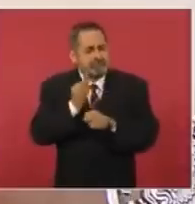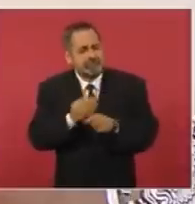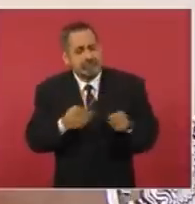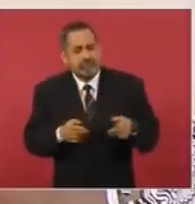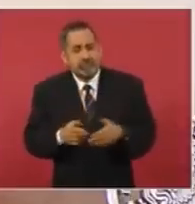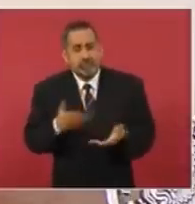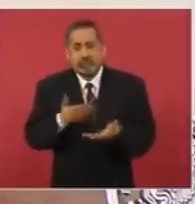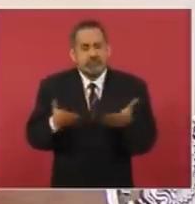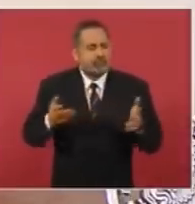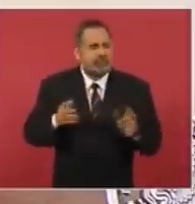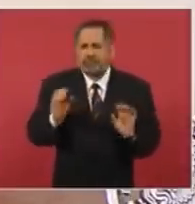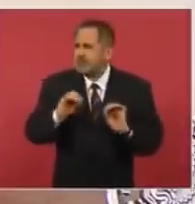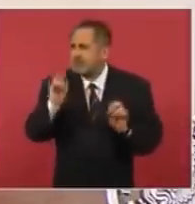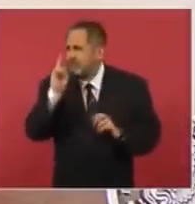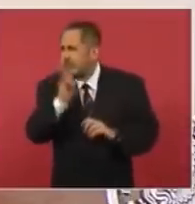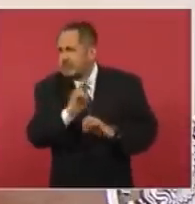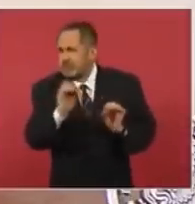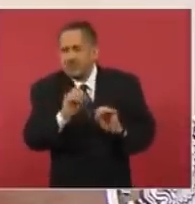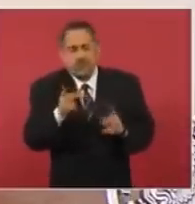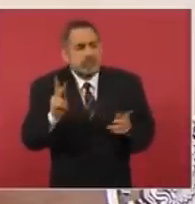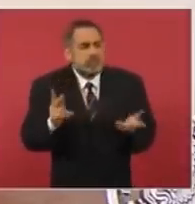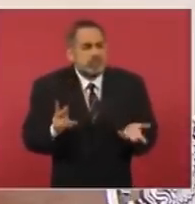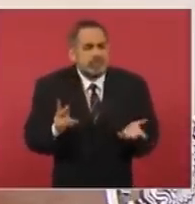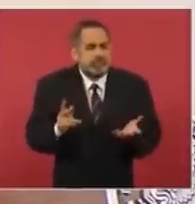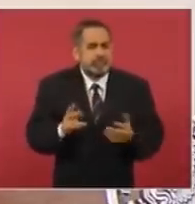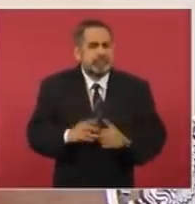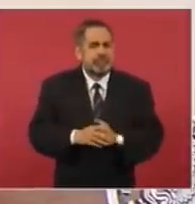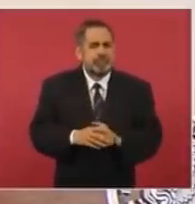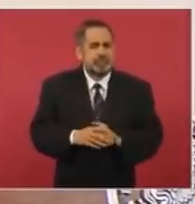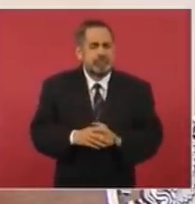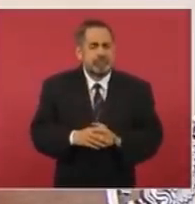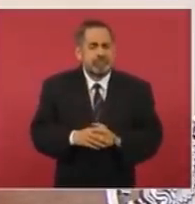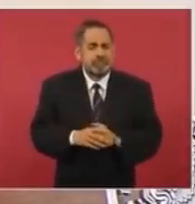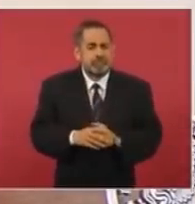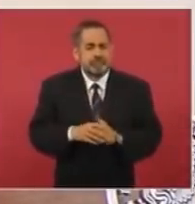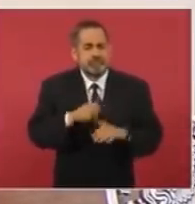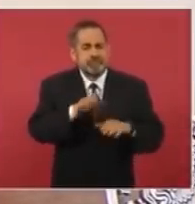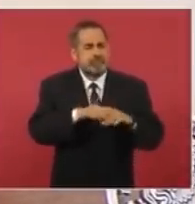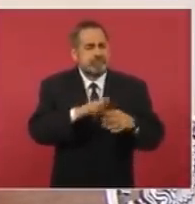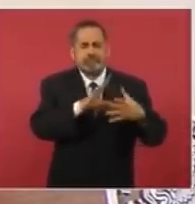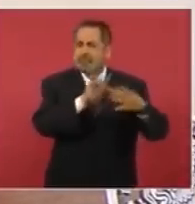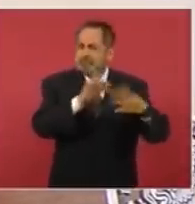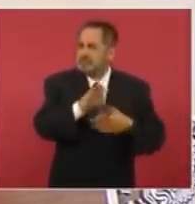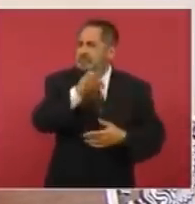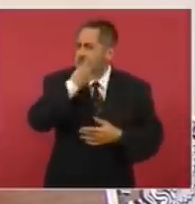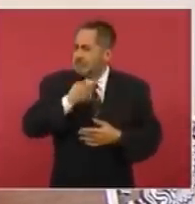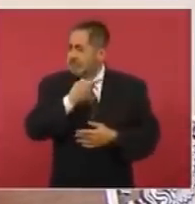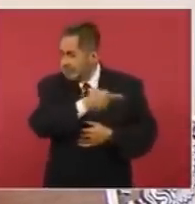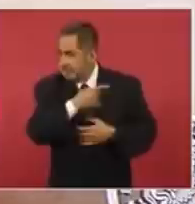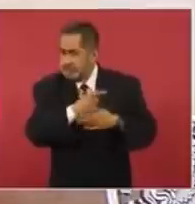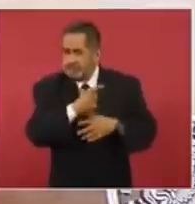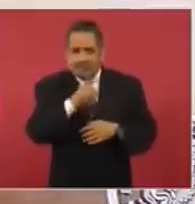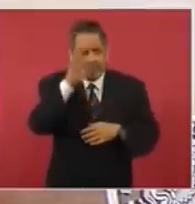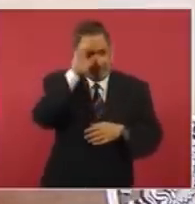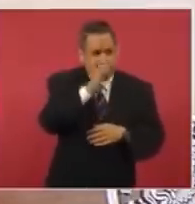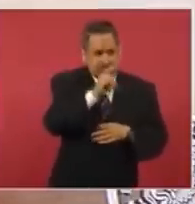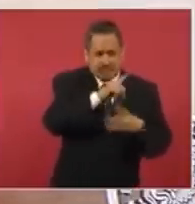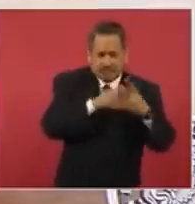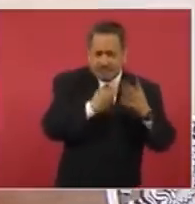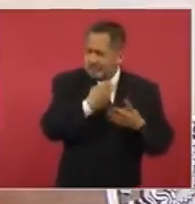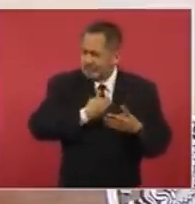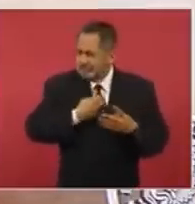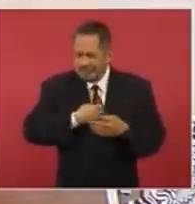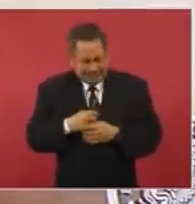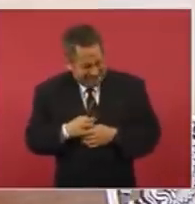Ahora no lo he visto, pero cuando me hablan de él, pues es